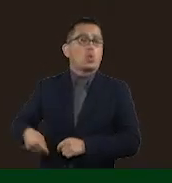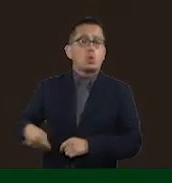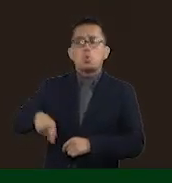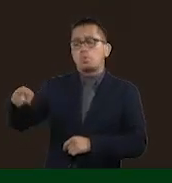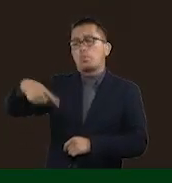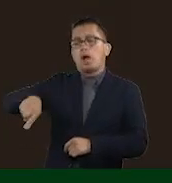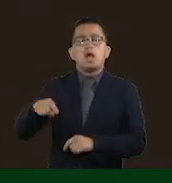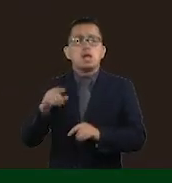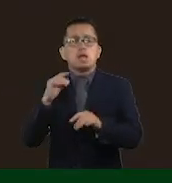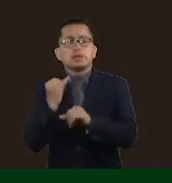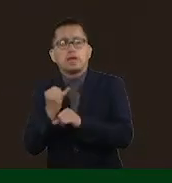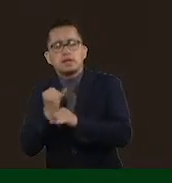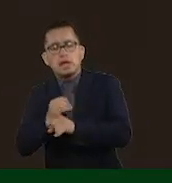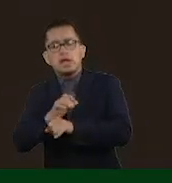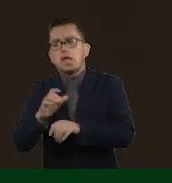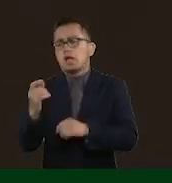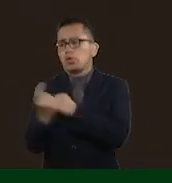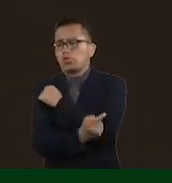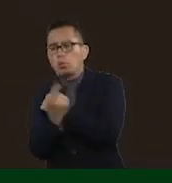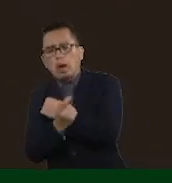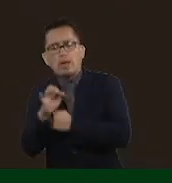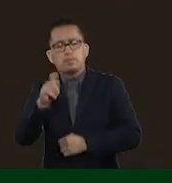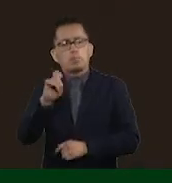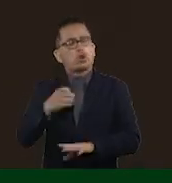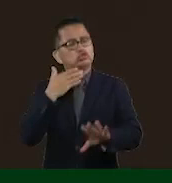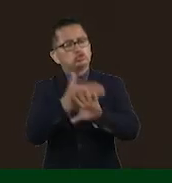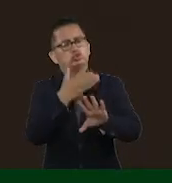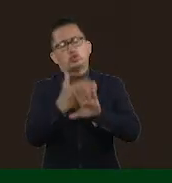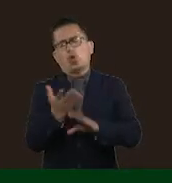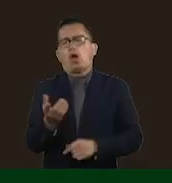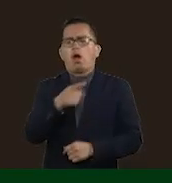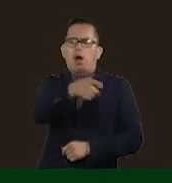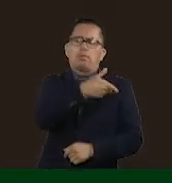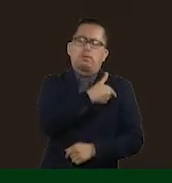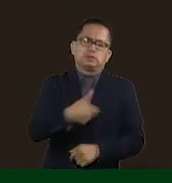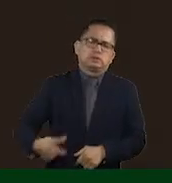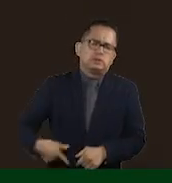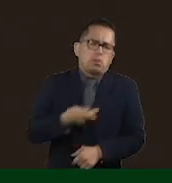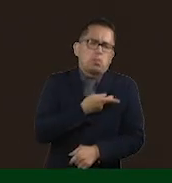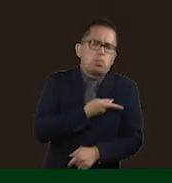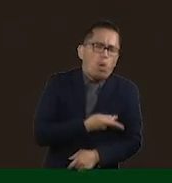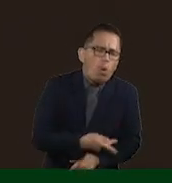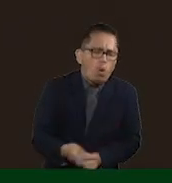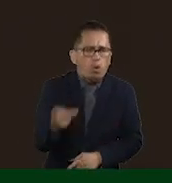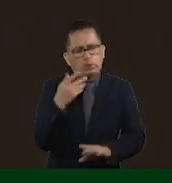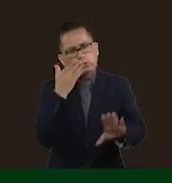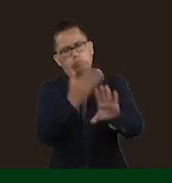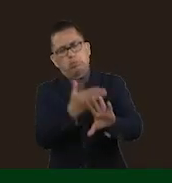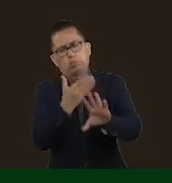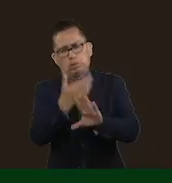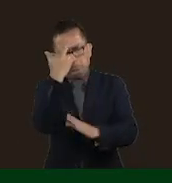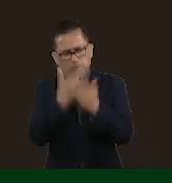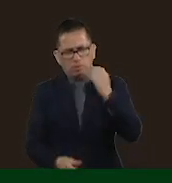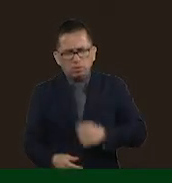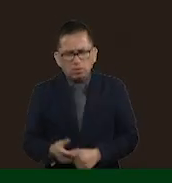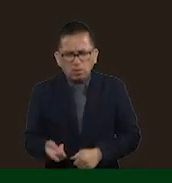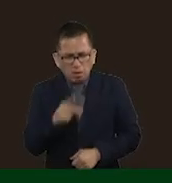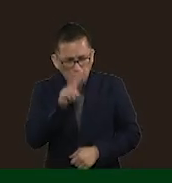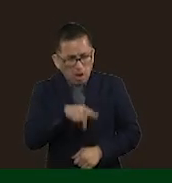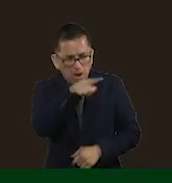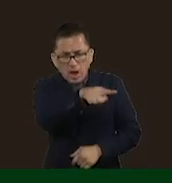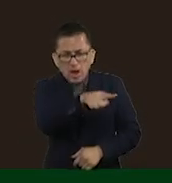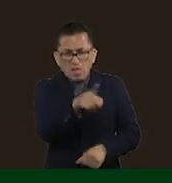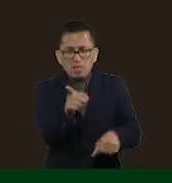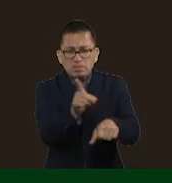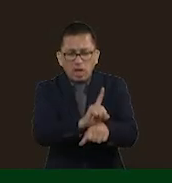y el pobre presidente atacado, ese que lleva prácticamente todo el sexenio atacando en la mañanera